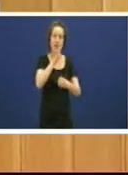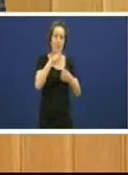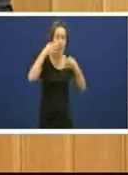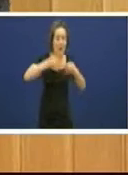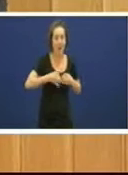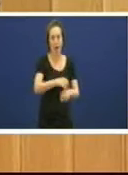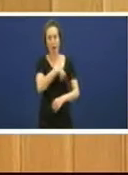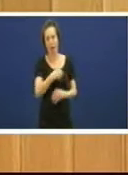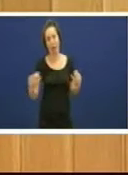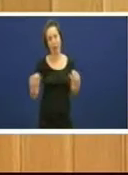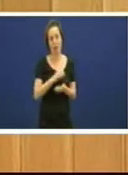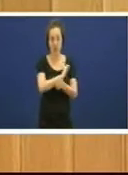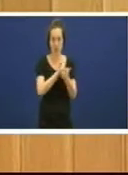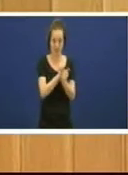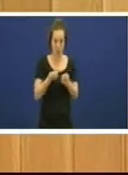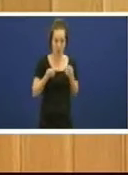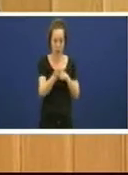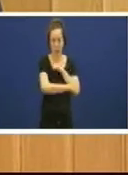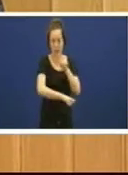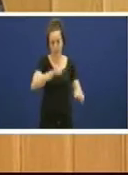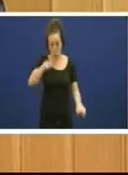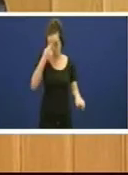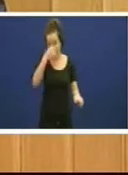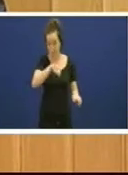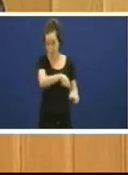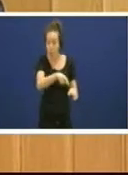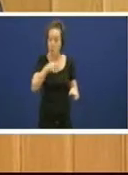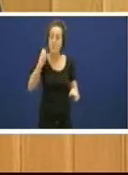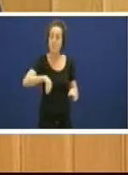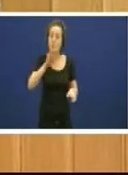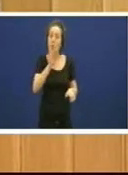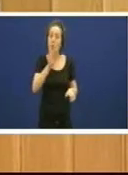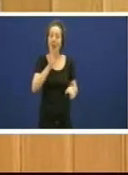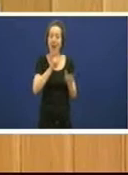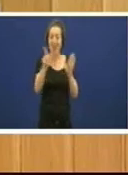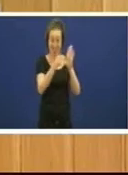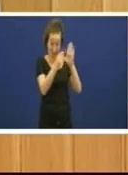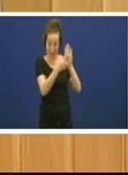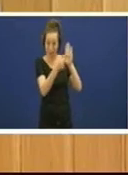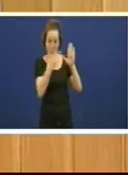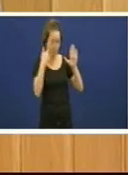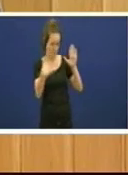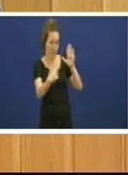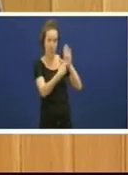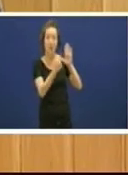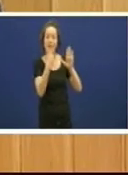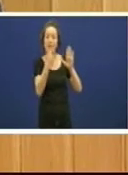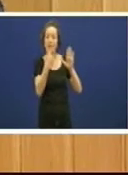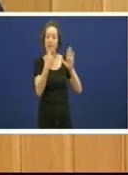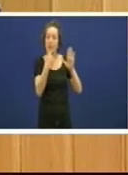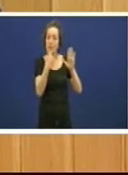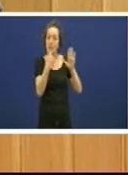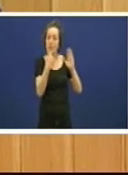porque sabemos que precisamente o que establece o famoso decreto é que canto máis reduzas